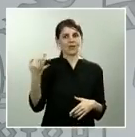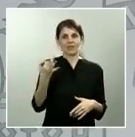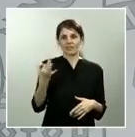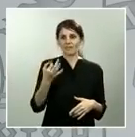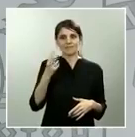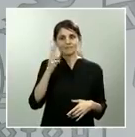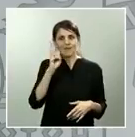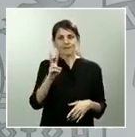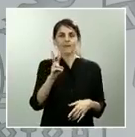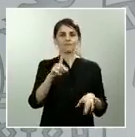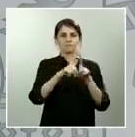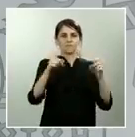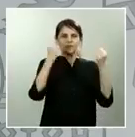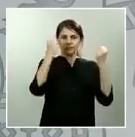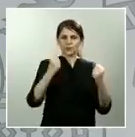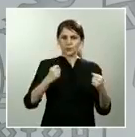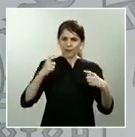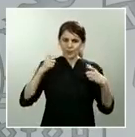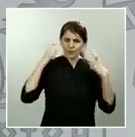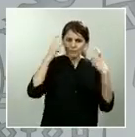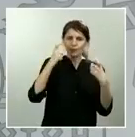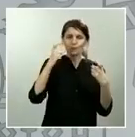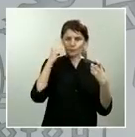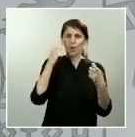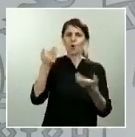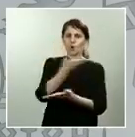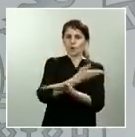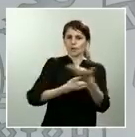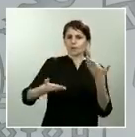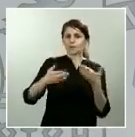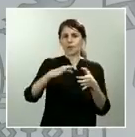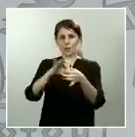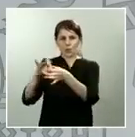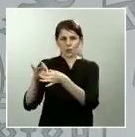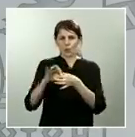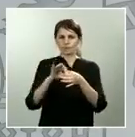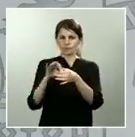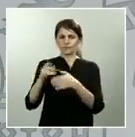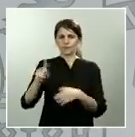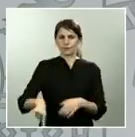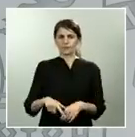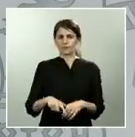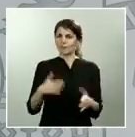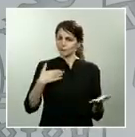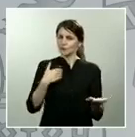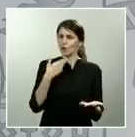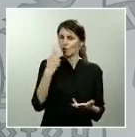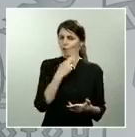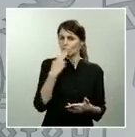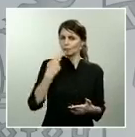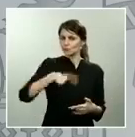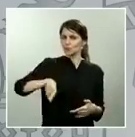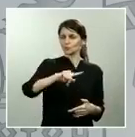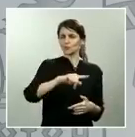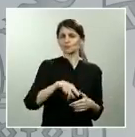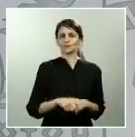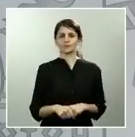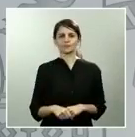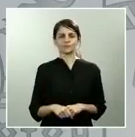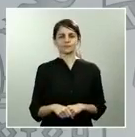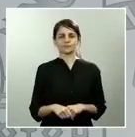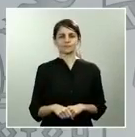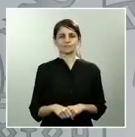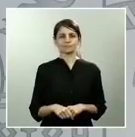y de coordinación como parte también de nuestro compromiso. Igualmente, queremos poner de manifiesto el trabajo